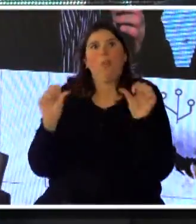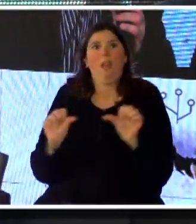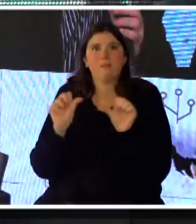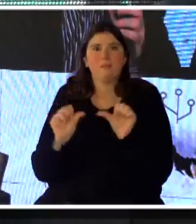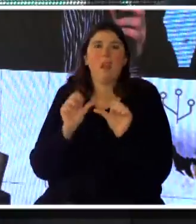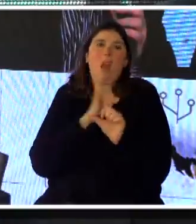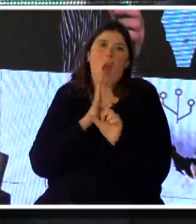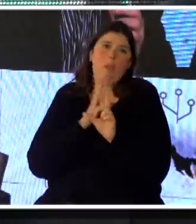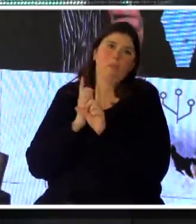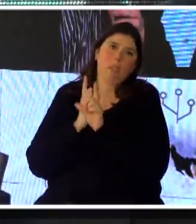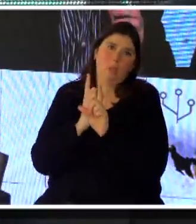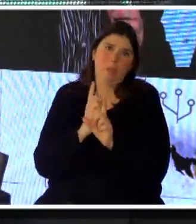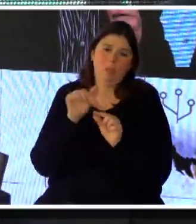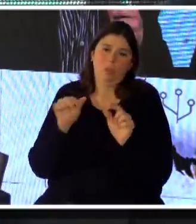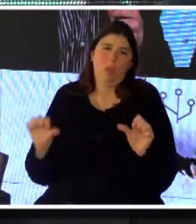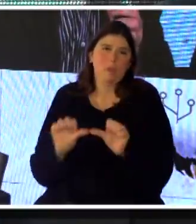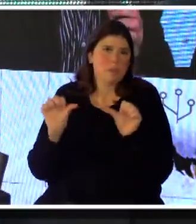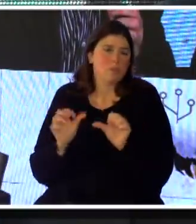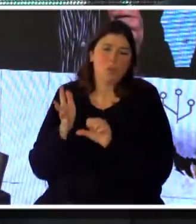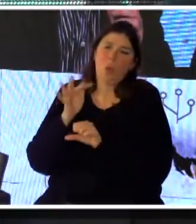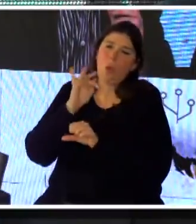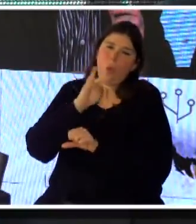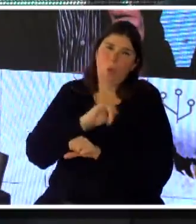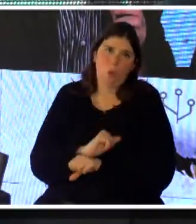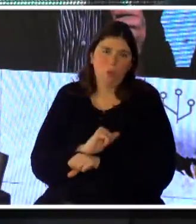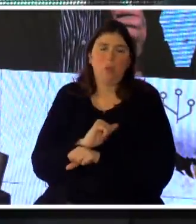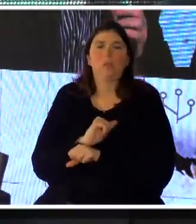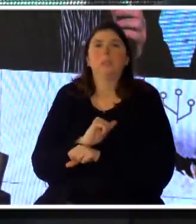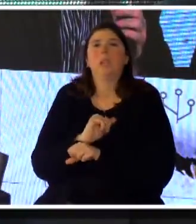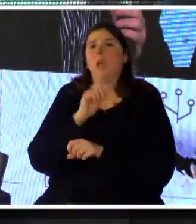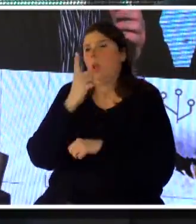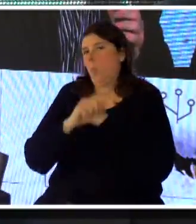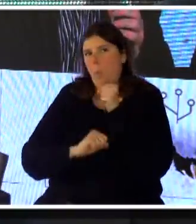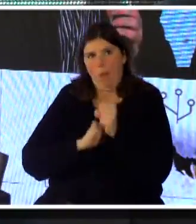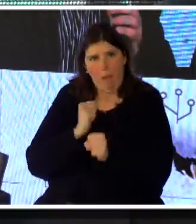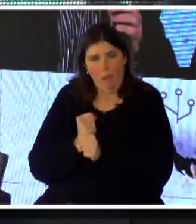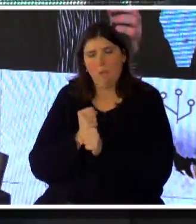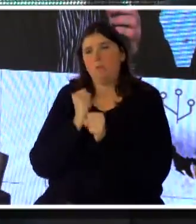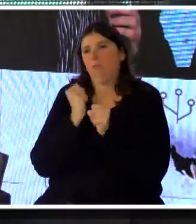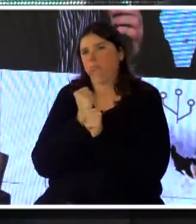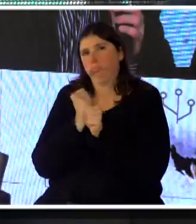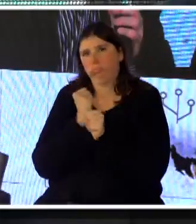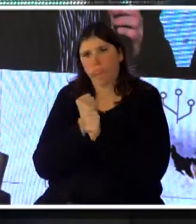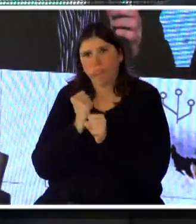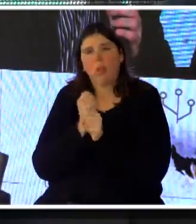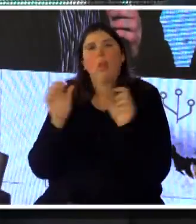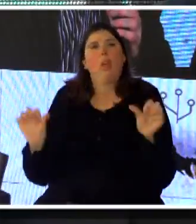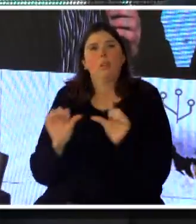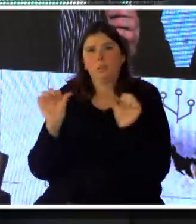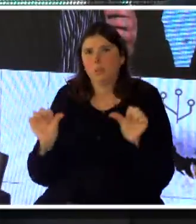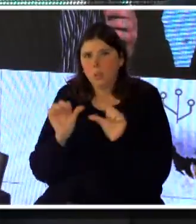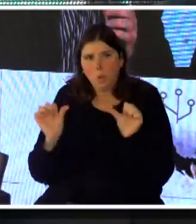seguimiento de esa acción, un seguimiento diario, el seguimiento a lo largo del año de ejecución de las acciones previstas.